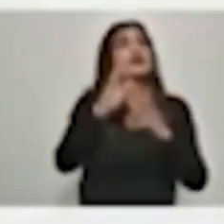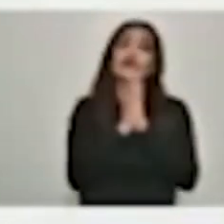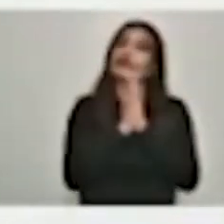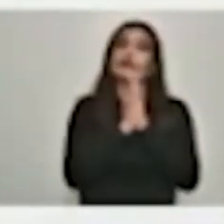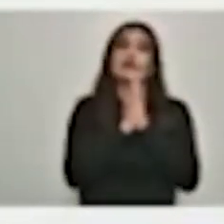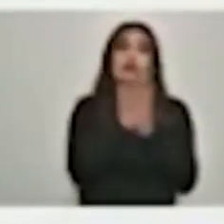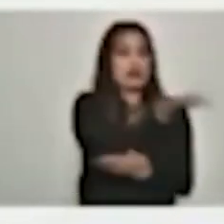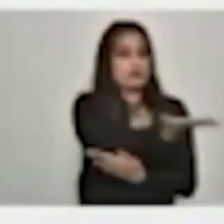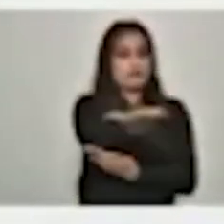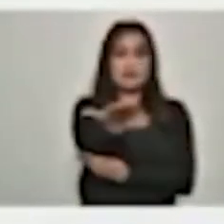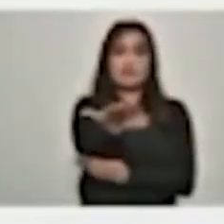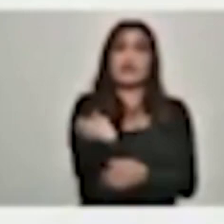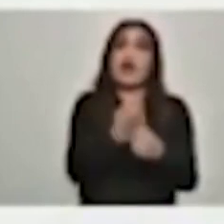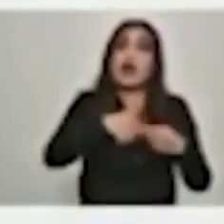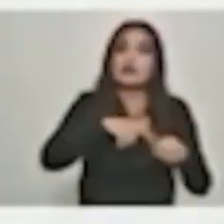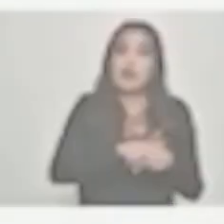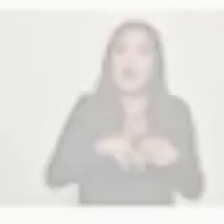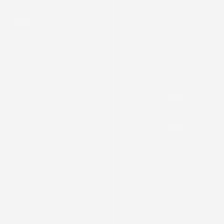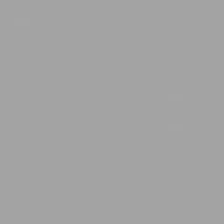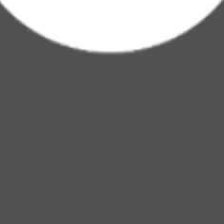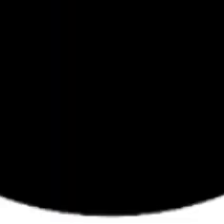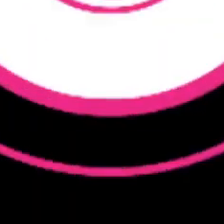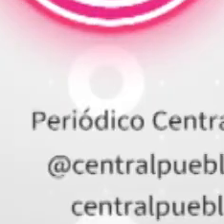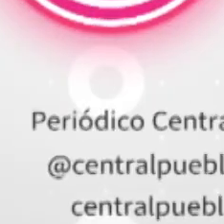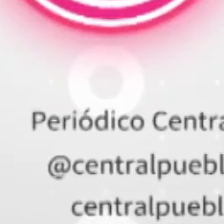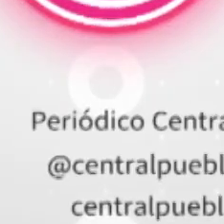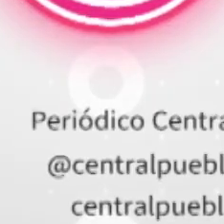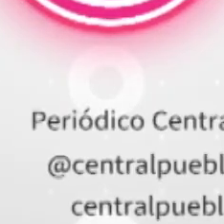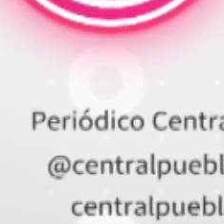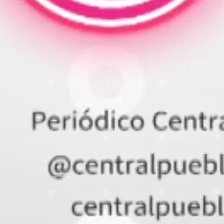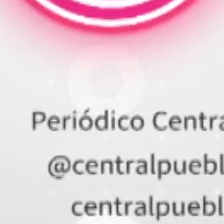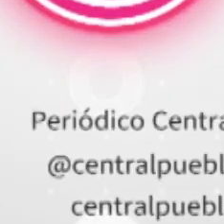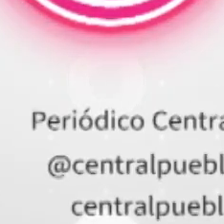más. Todos a contribuir, por favor. Gracias por